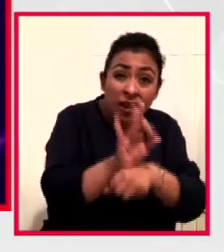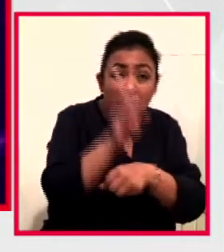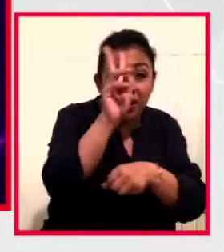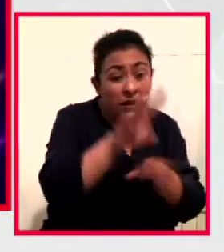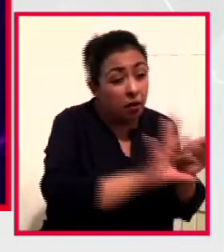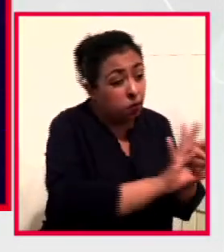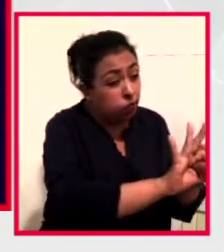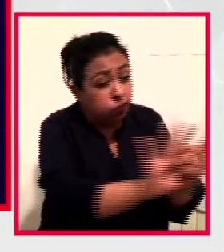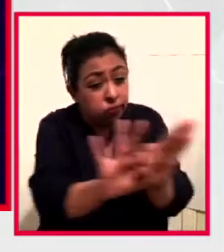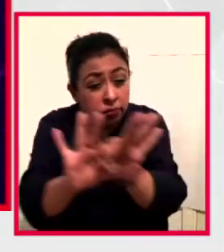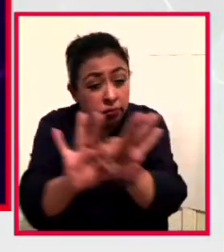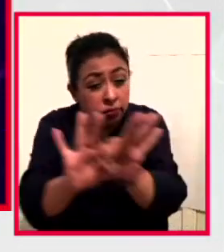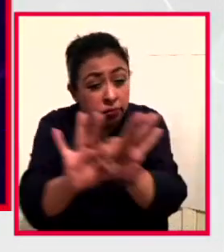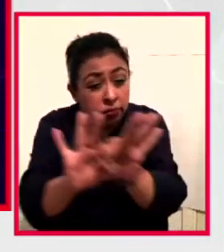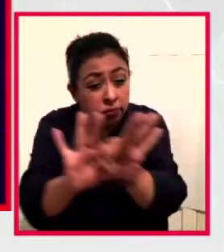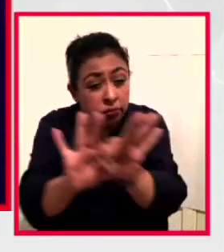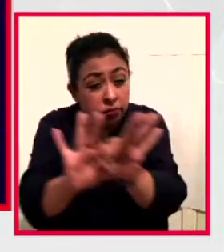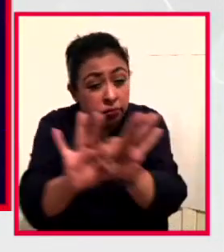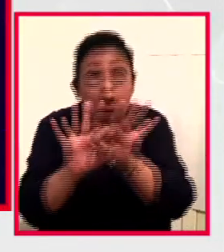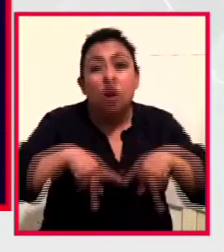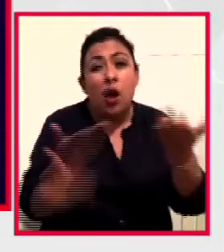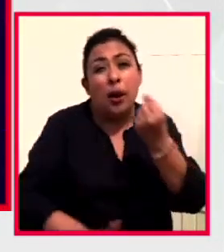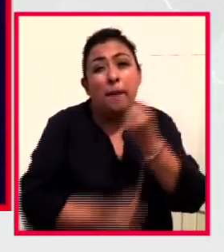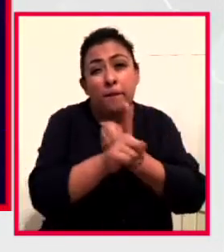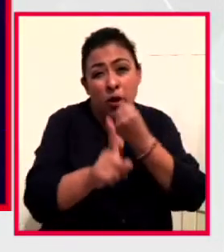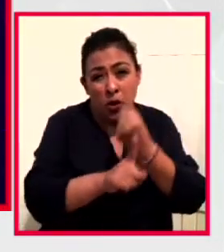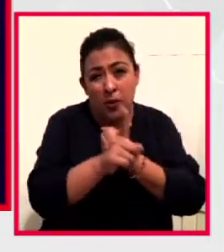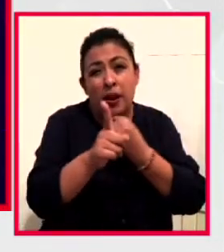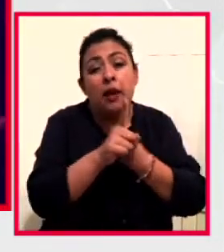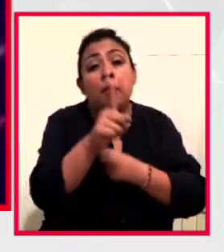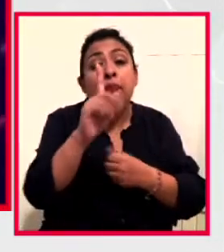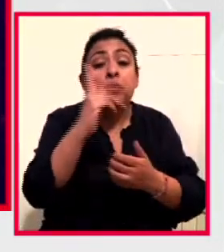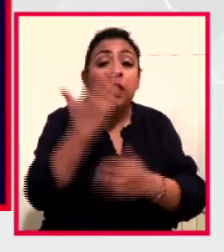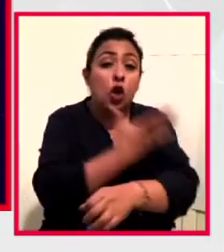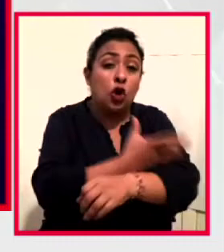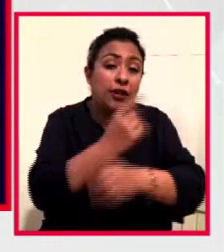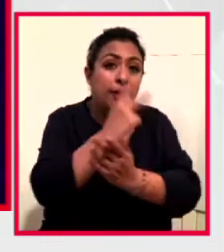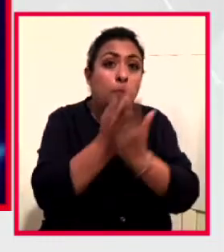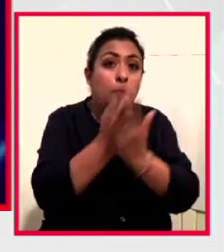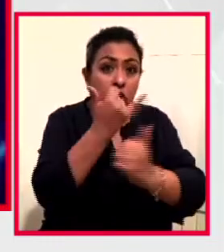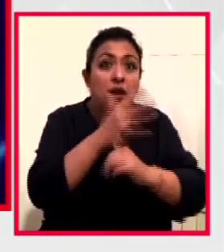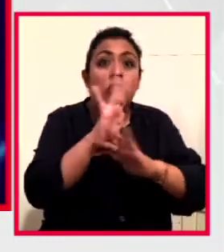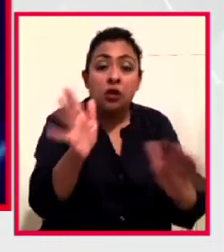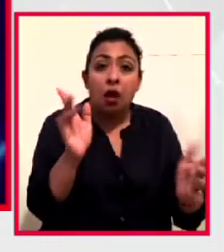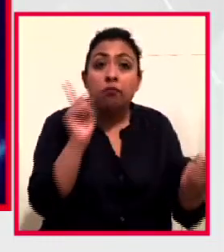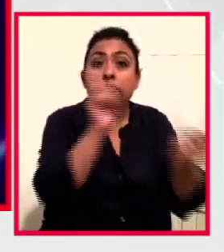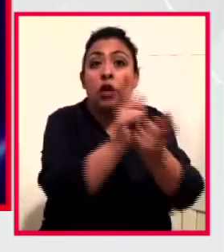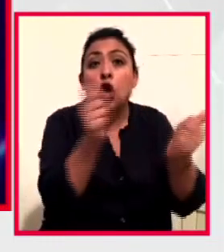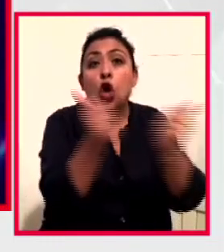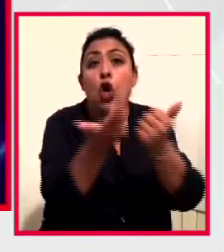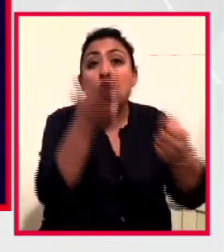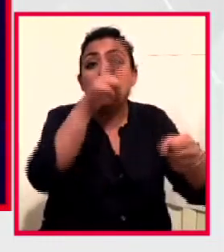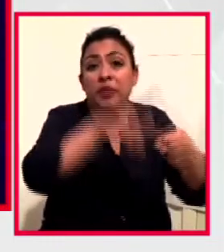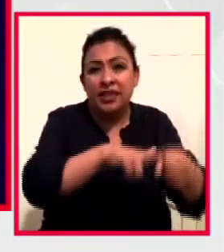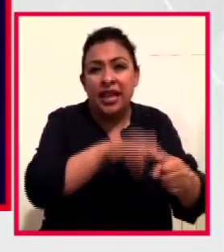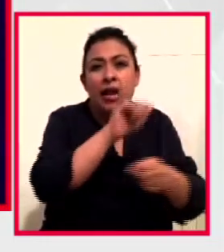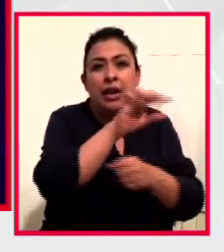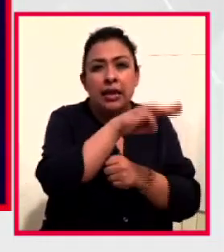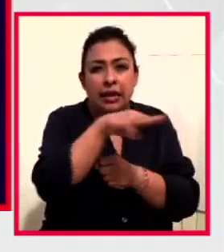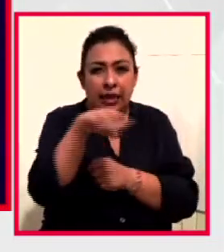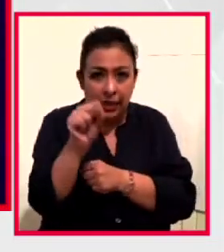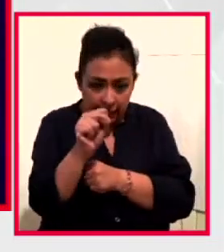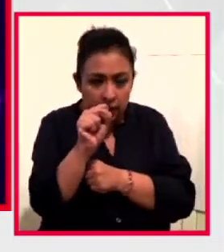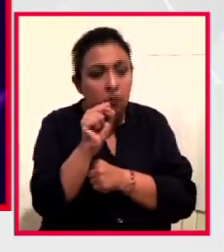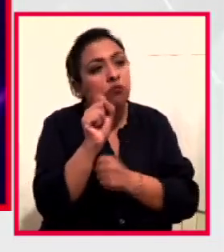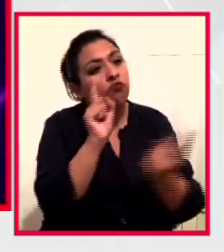productiva vulnerada por la crisis. El coordinador del proyecto ya ha tenido un acercamiento con un hospital del Instituto Mexicano del Seguro